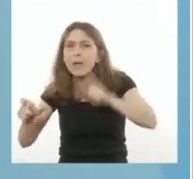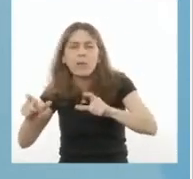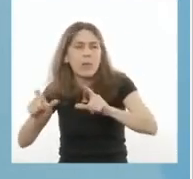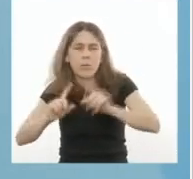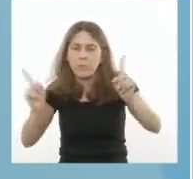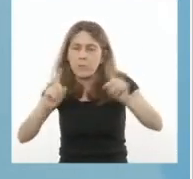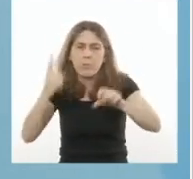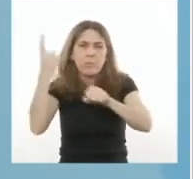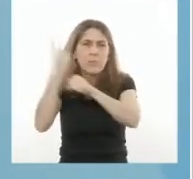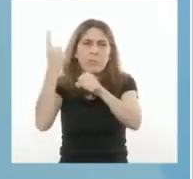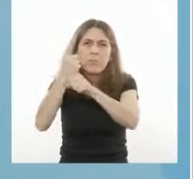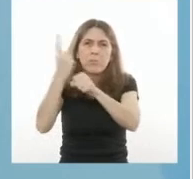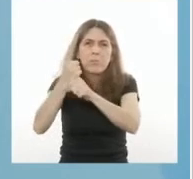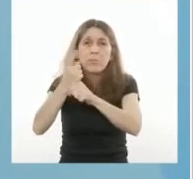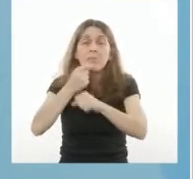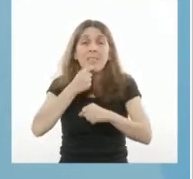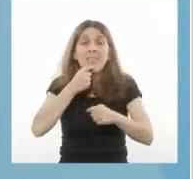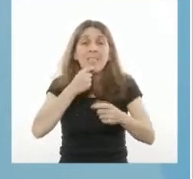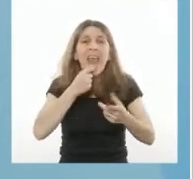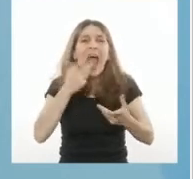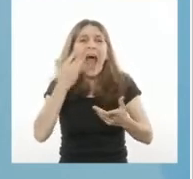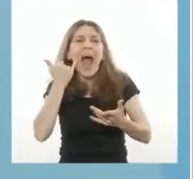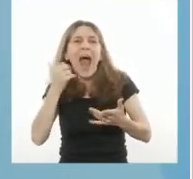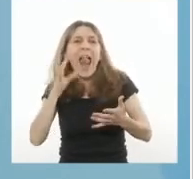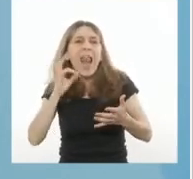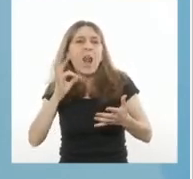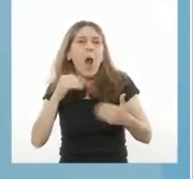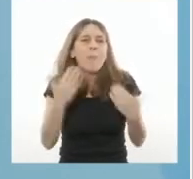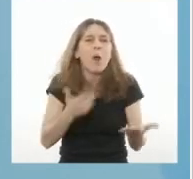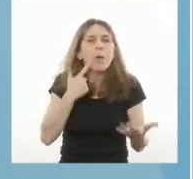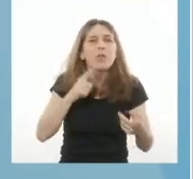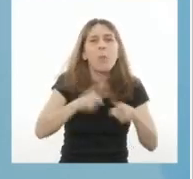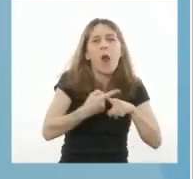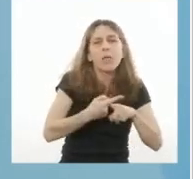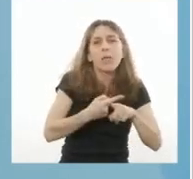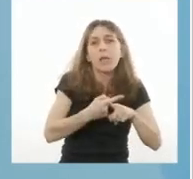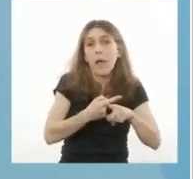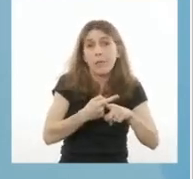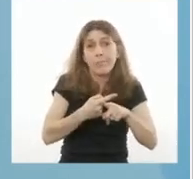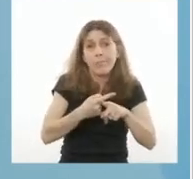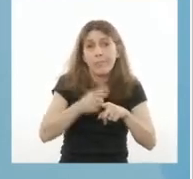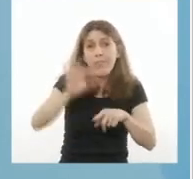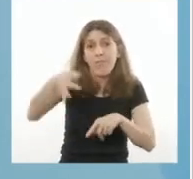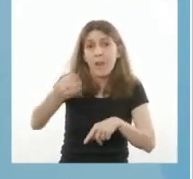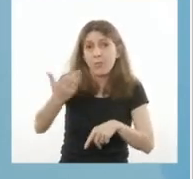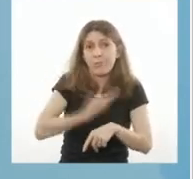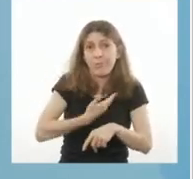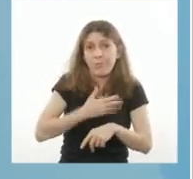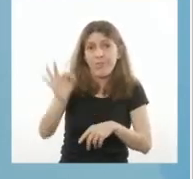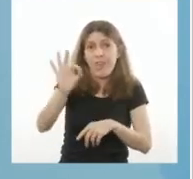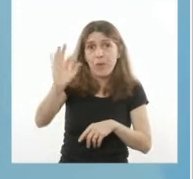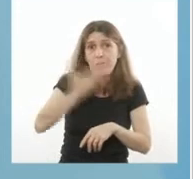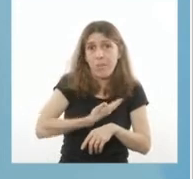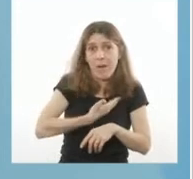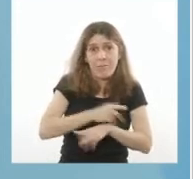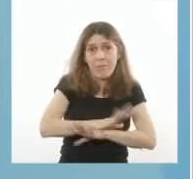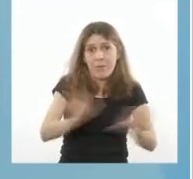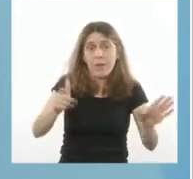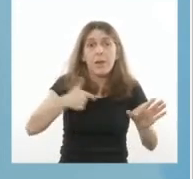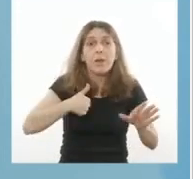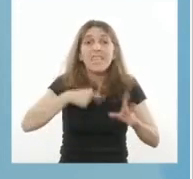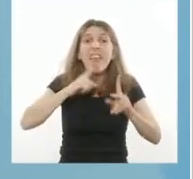terminará ayudando al virus y agravando al problema. Las medidas ante la pandemia son